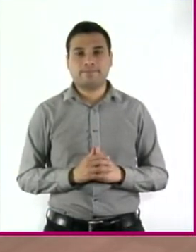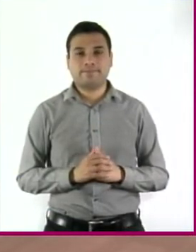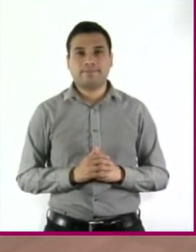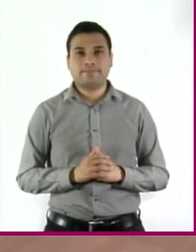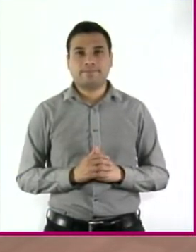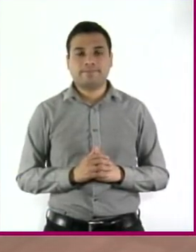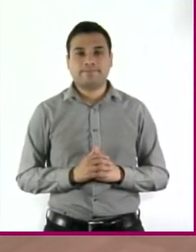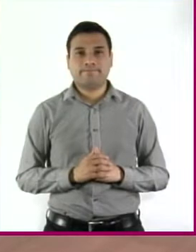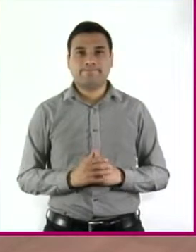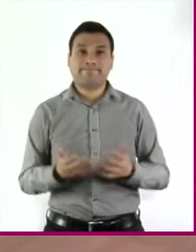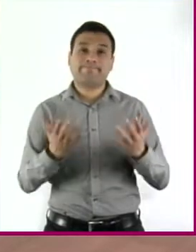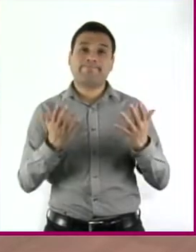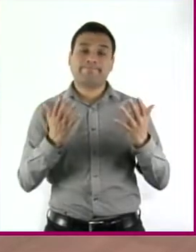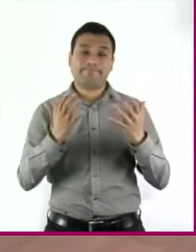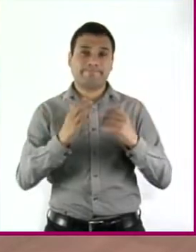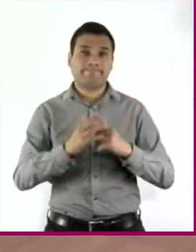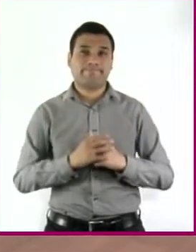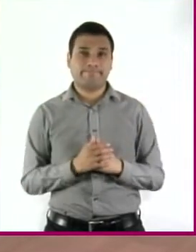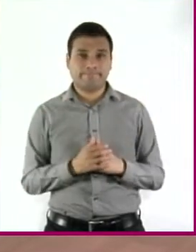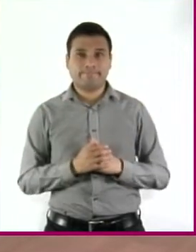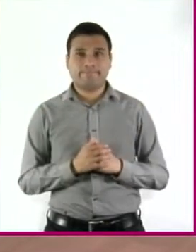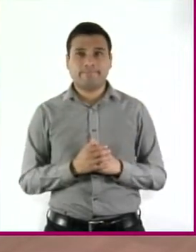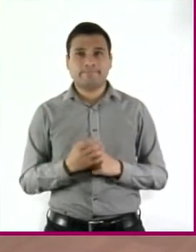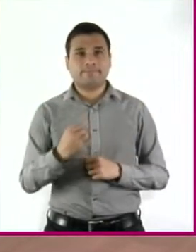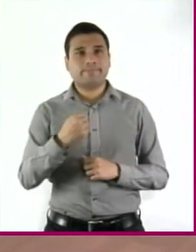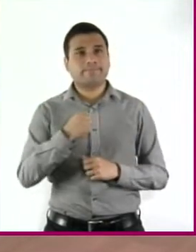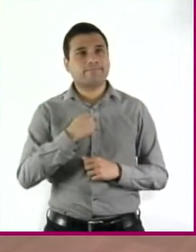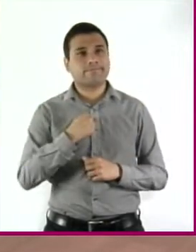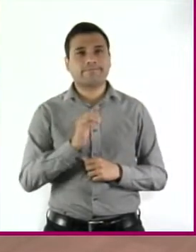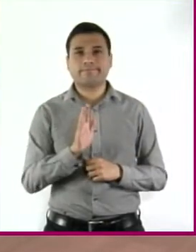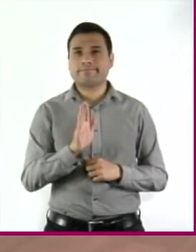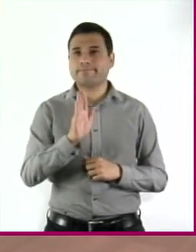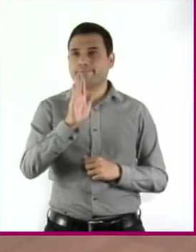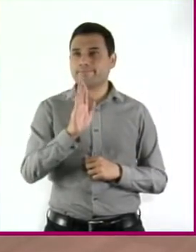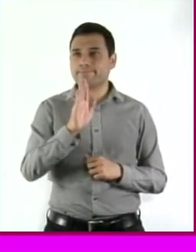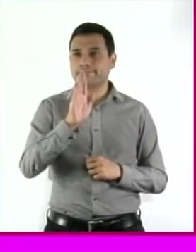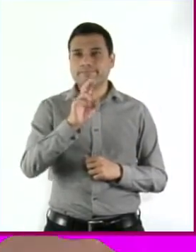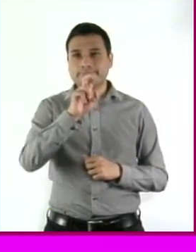¡Ay! Estoy como pizza sin queso. Te entiendo.